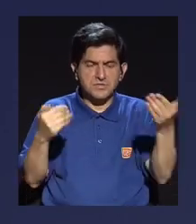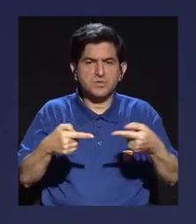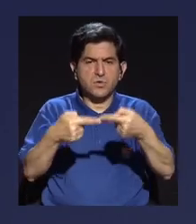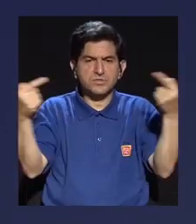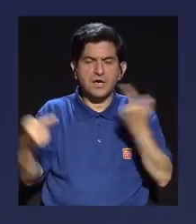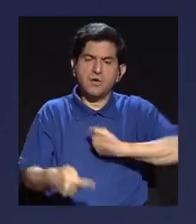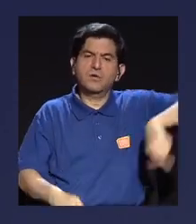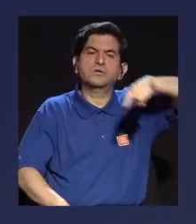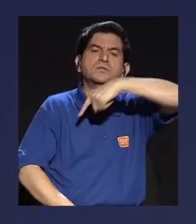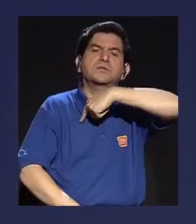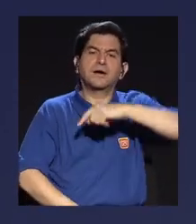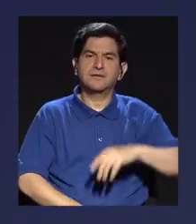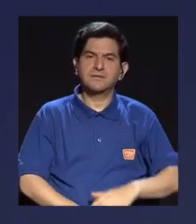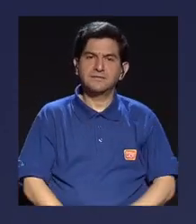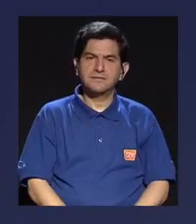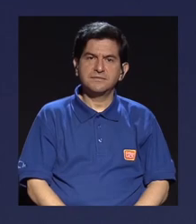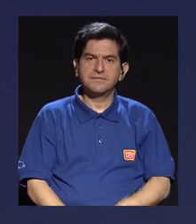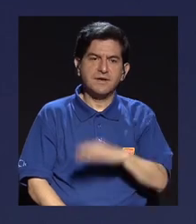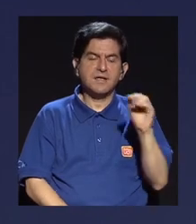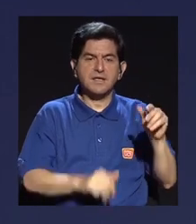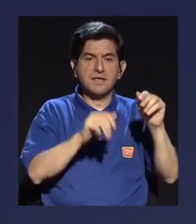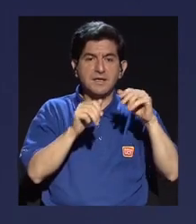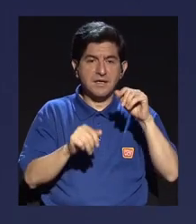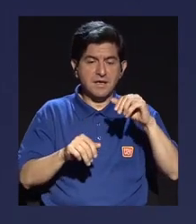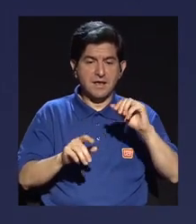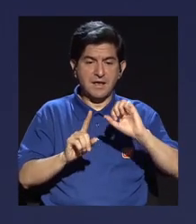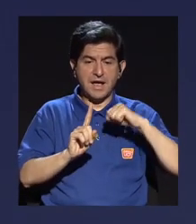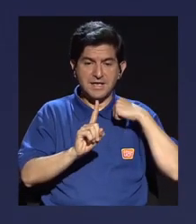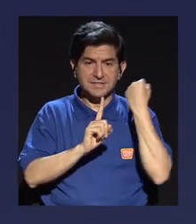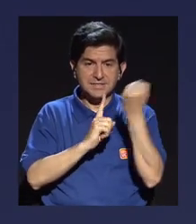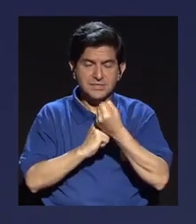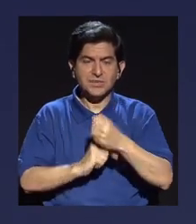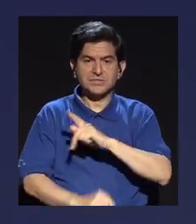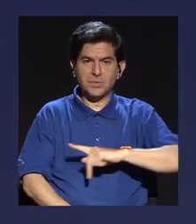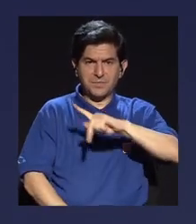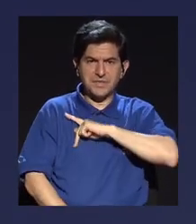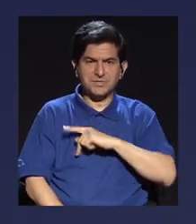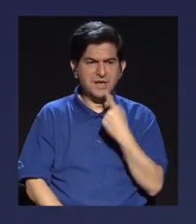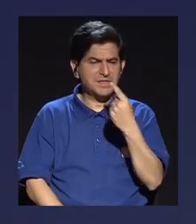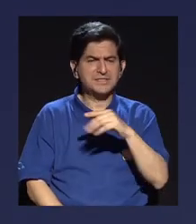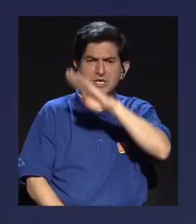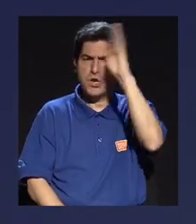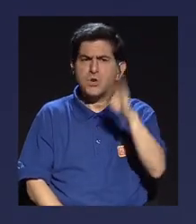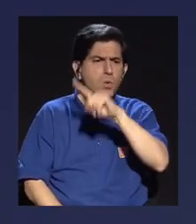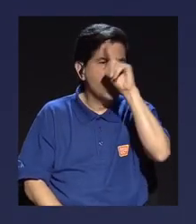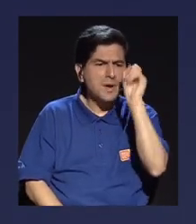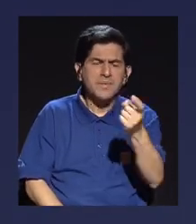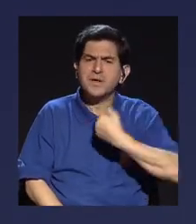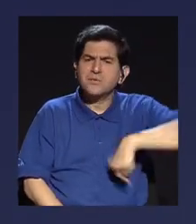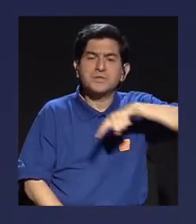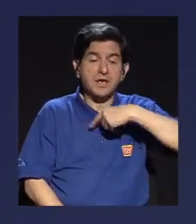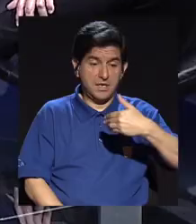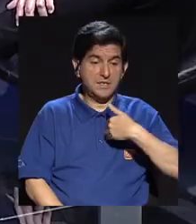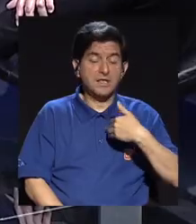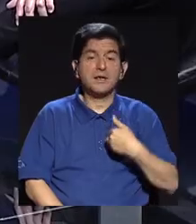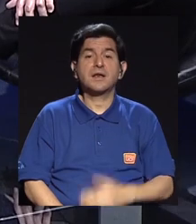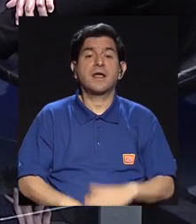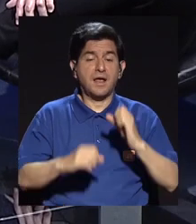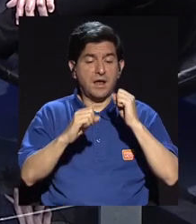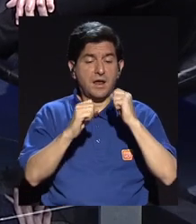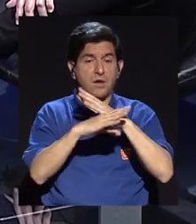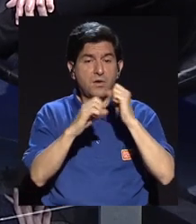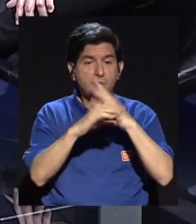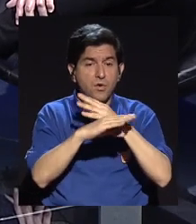nosotros y las personaliza y dice que mentimos que nunca le consultamos y tenemos todos los correos de respaldo. Y es cierto.